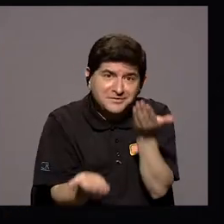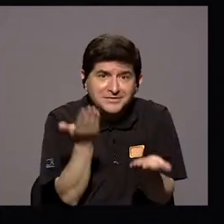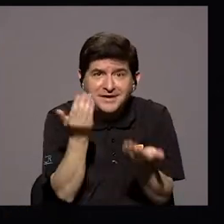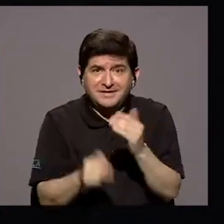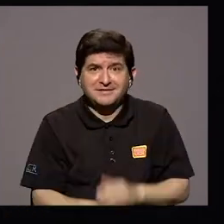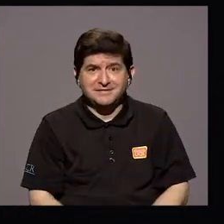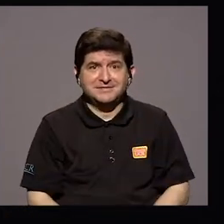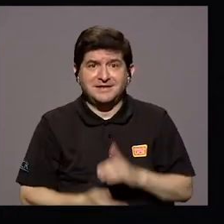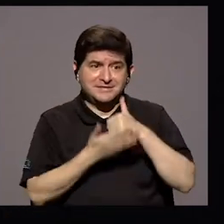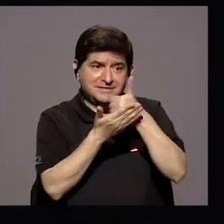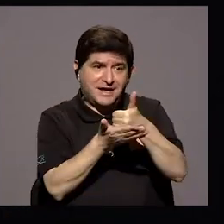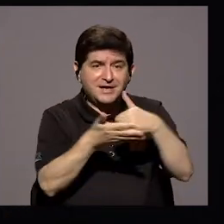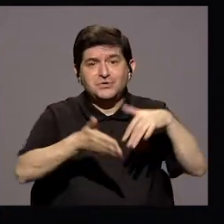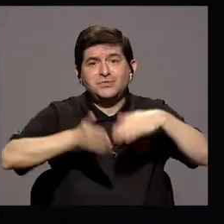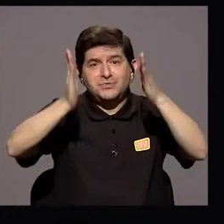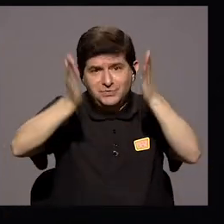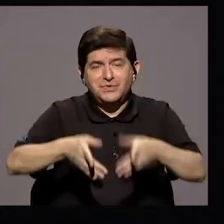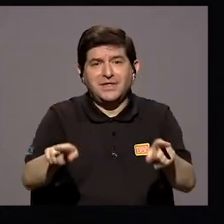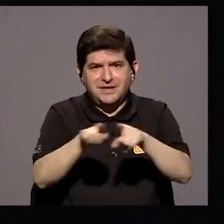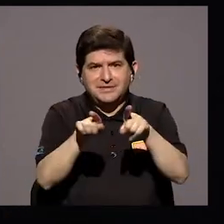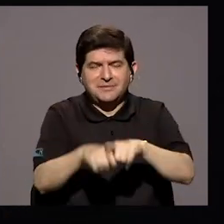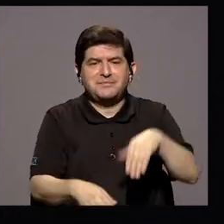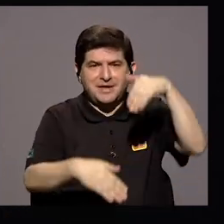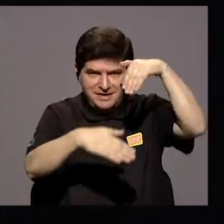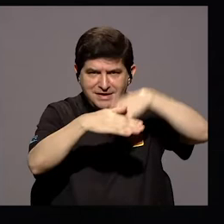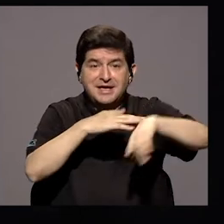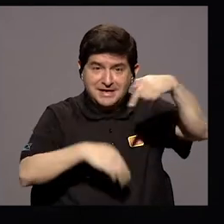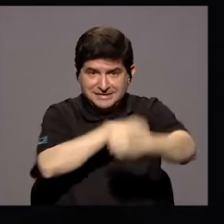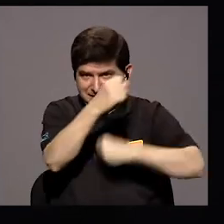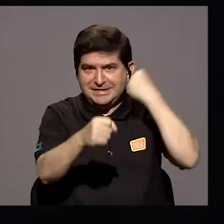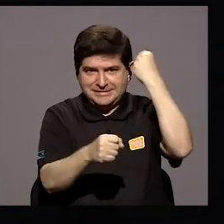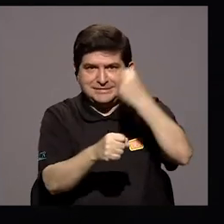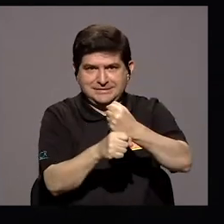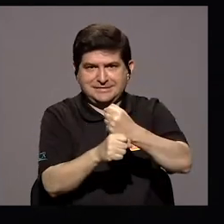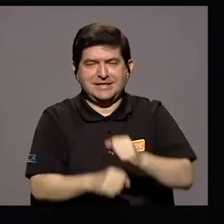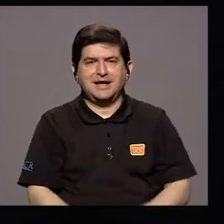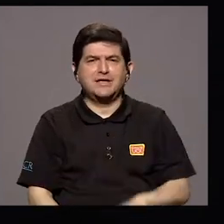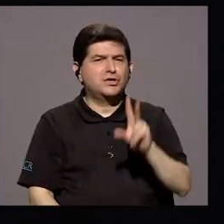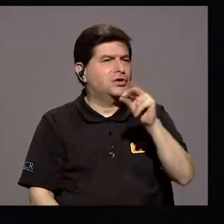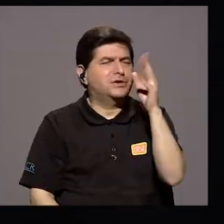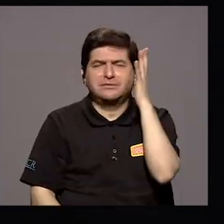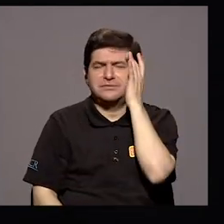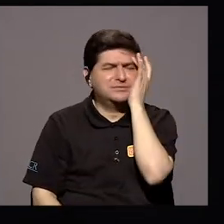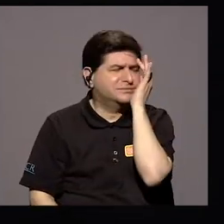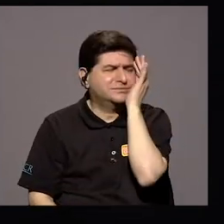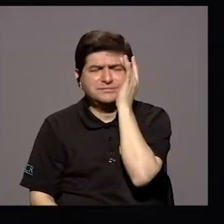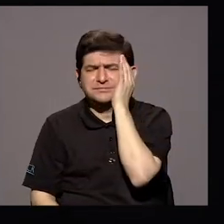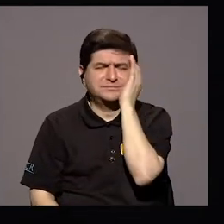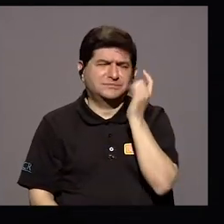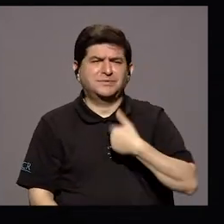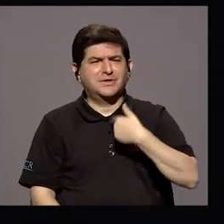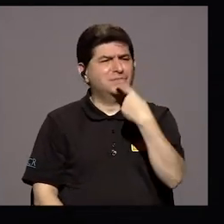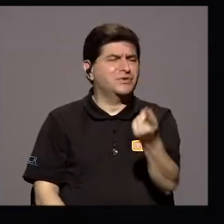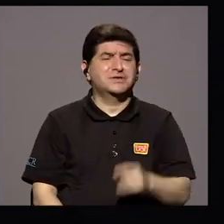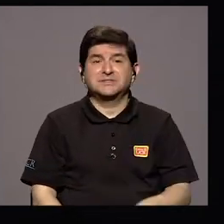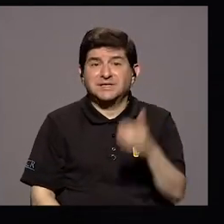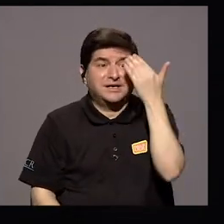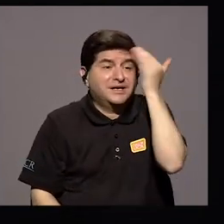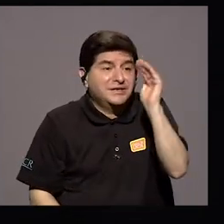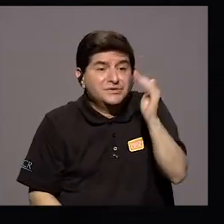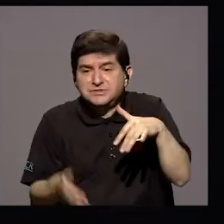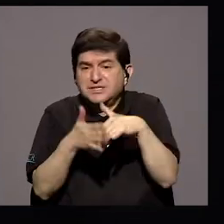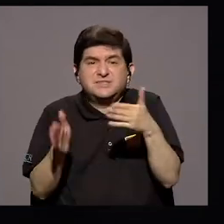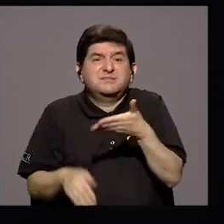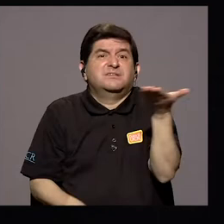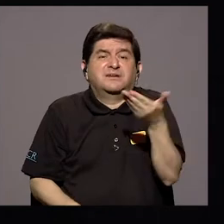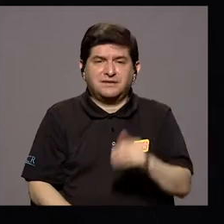le sirva a nuestros estudiantes que van a ingresar ese año De no preocuparse mucho cuando uno dice, no sé qué es que voy